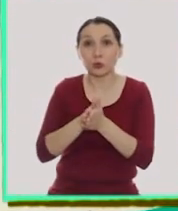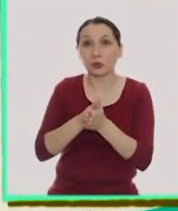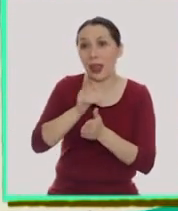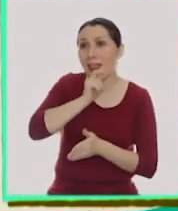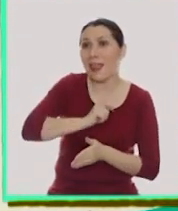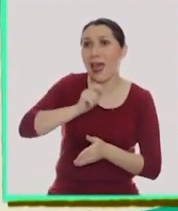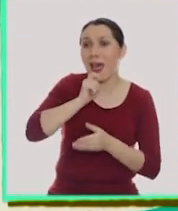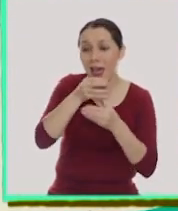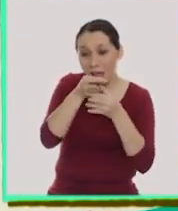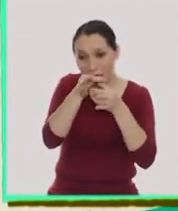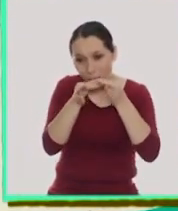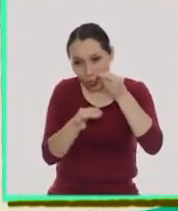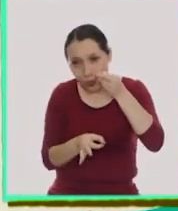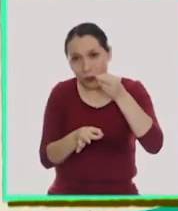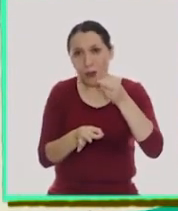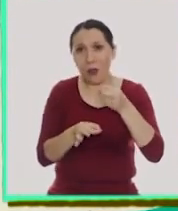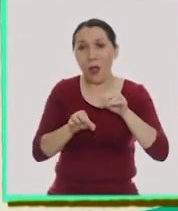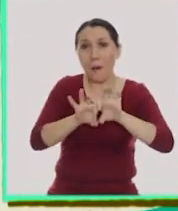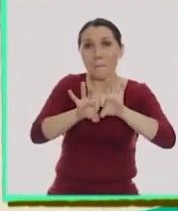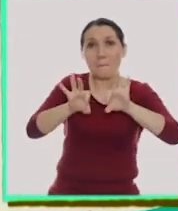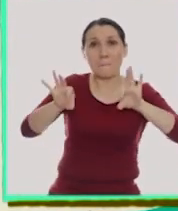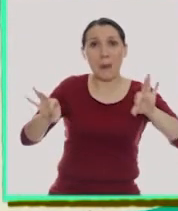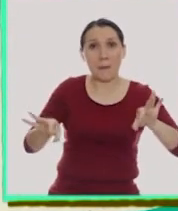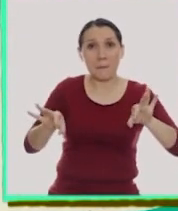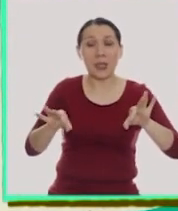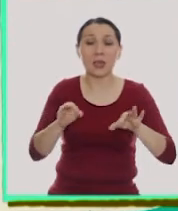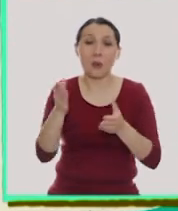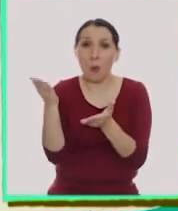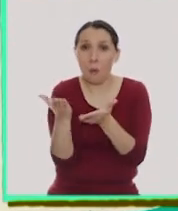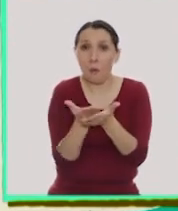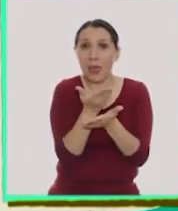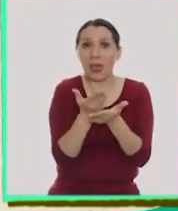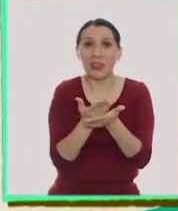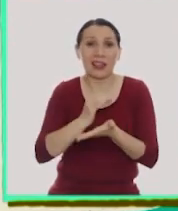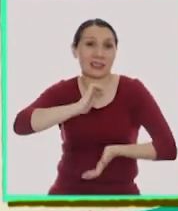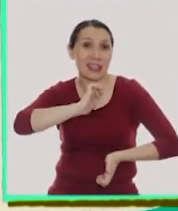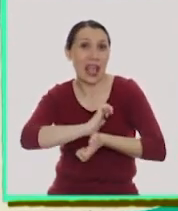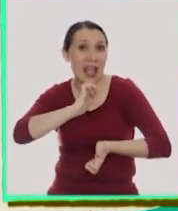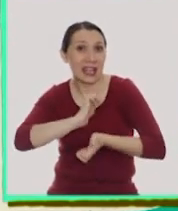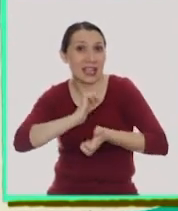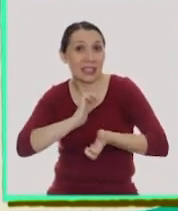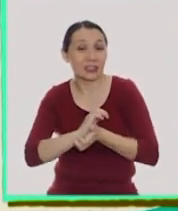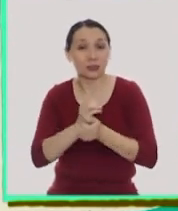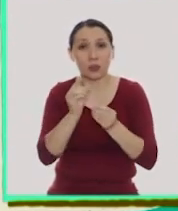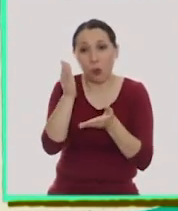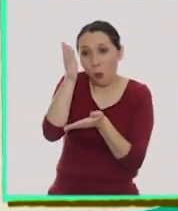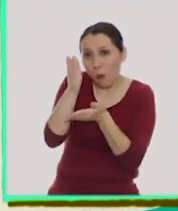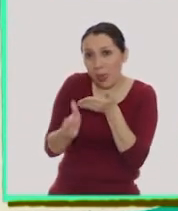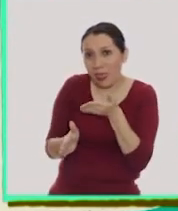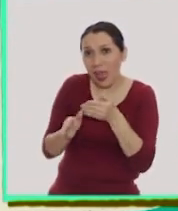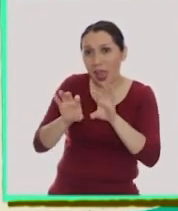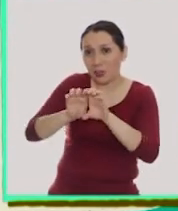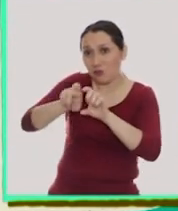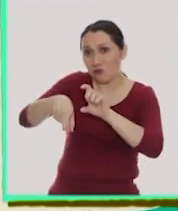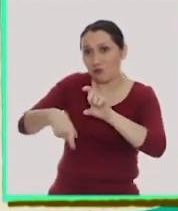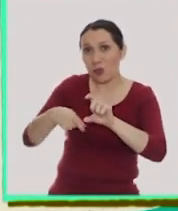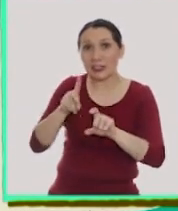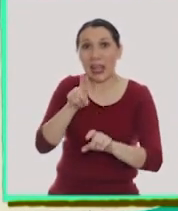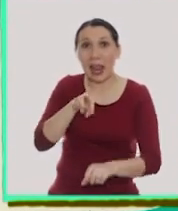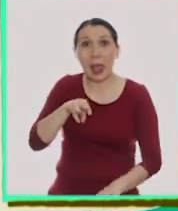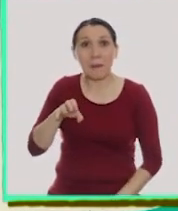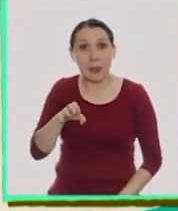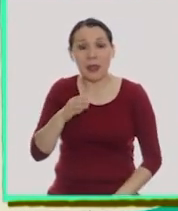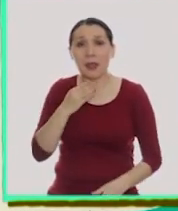un barquillo de helado, un pepino, una rebanada de queso suizo, una rebanada de salame,